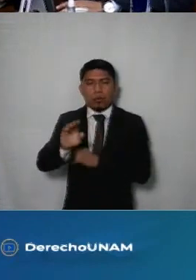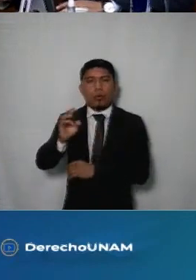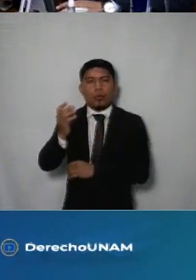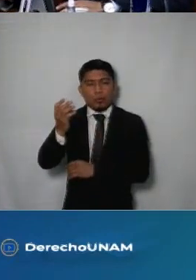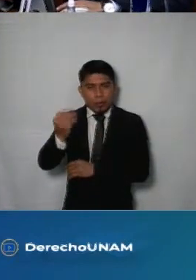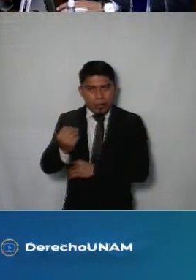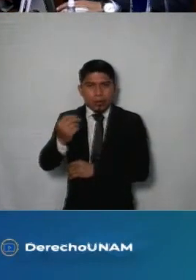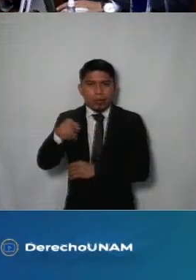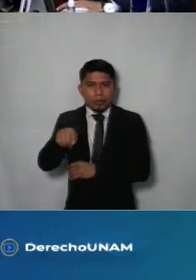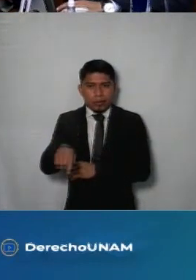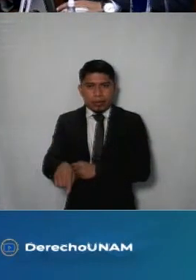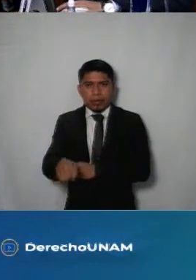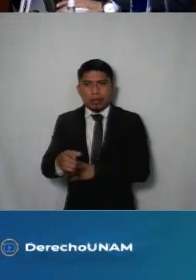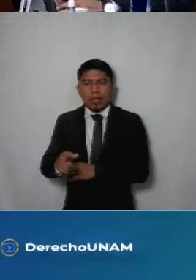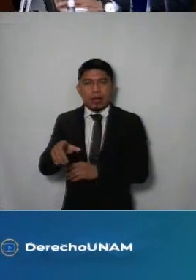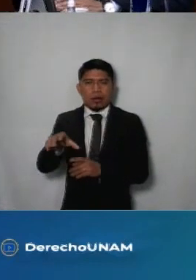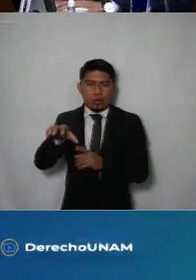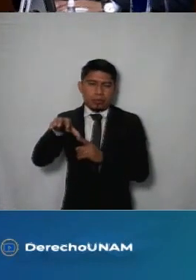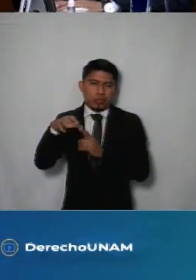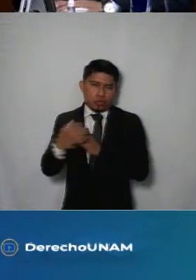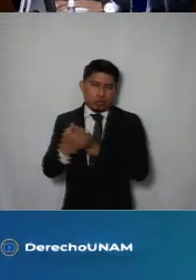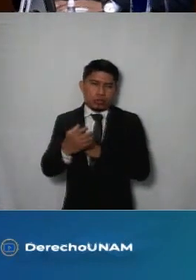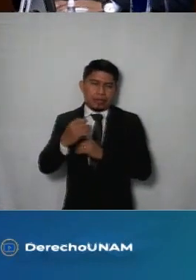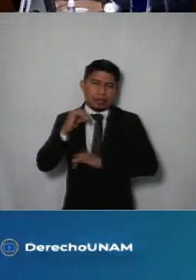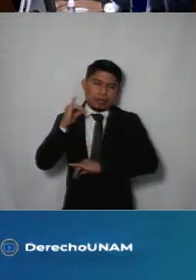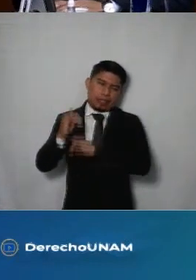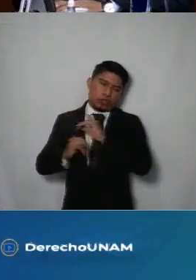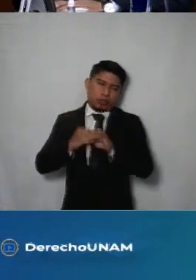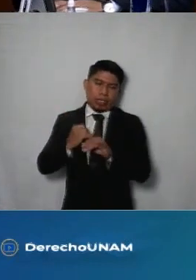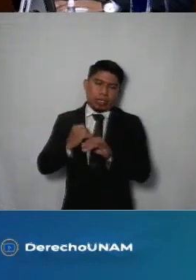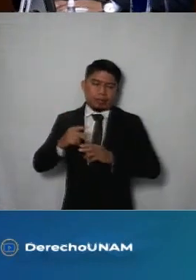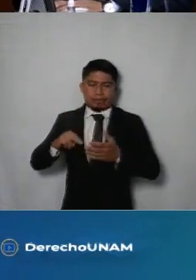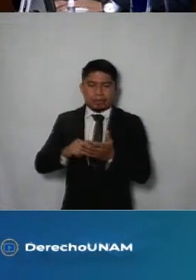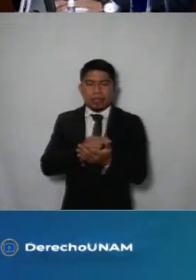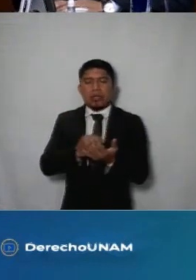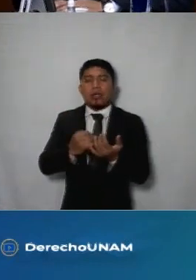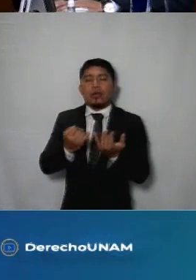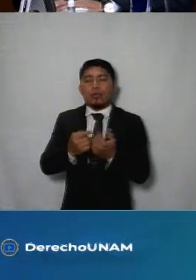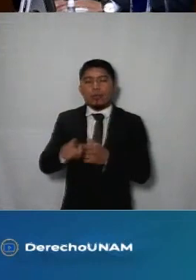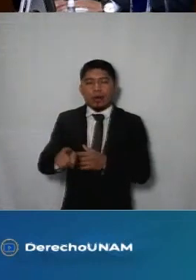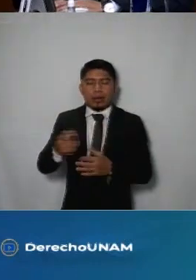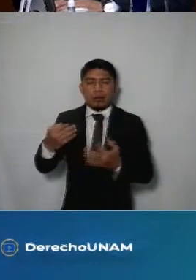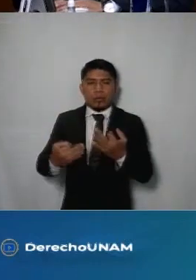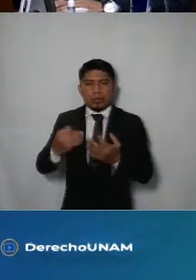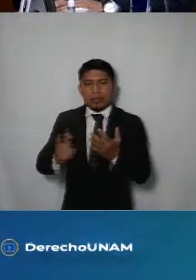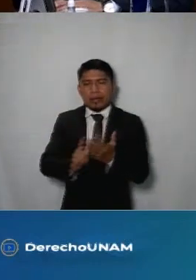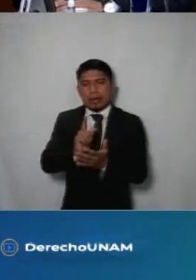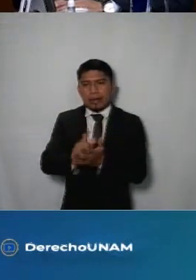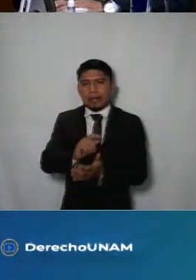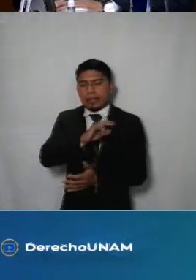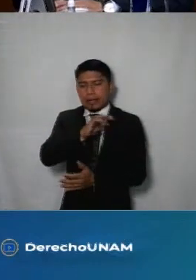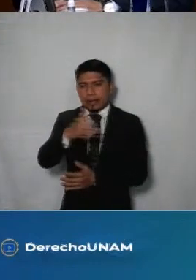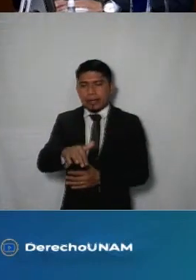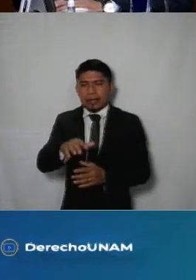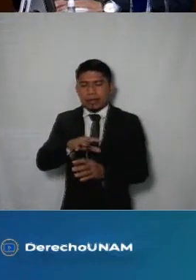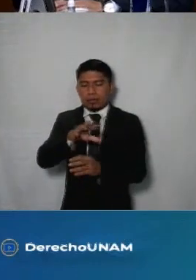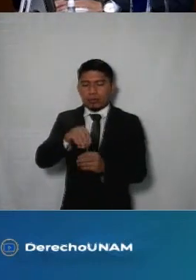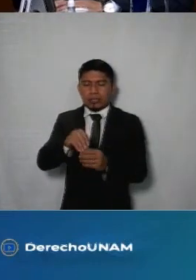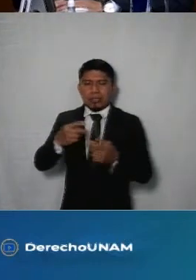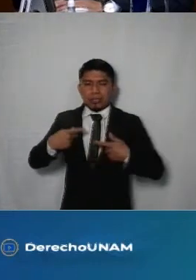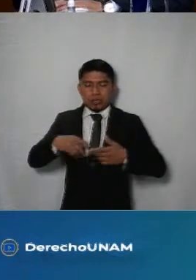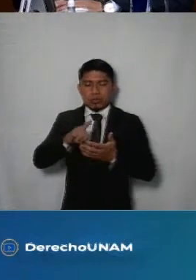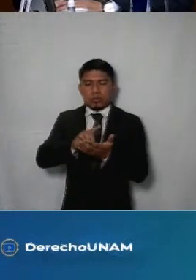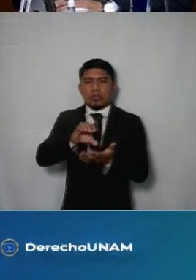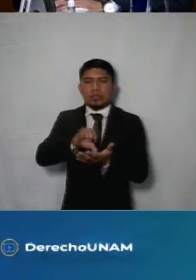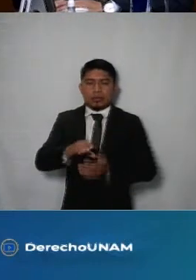artículo 9 de la mencionada convención retomando también en nuestro sistema jurídico mediante la ley general de inclusión de